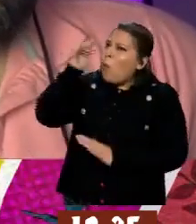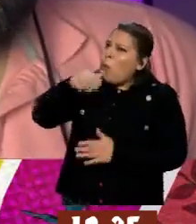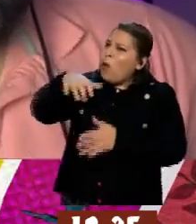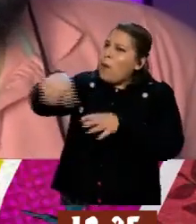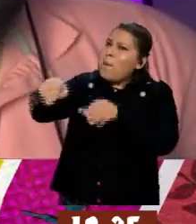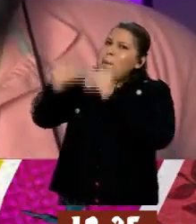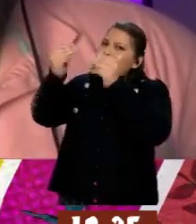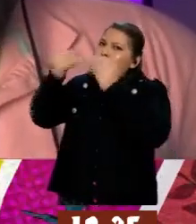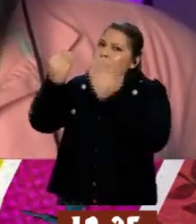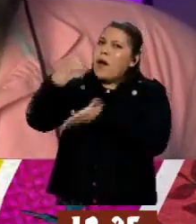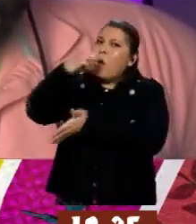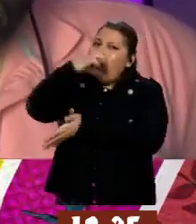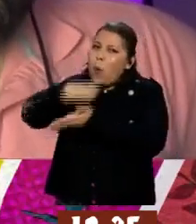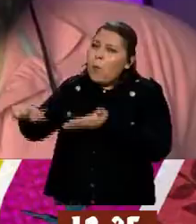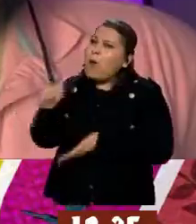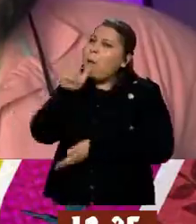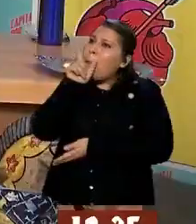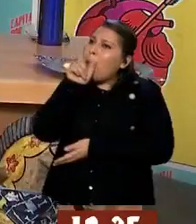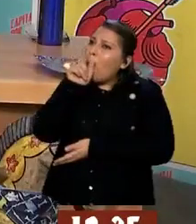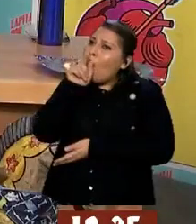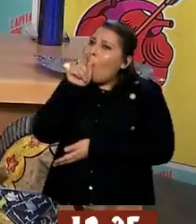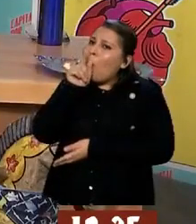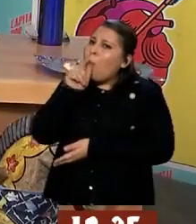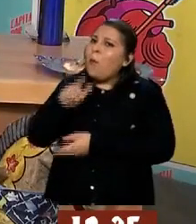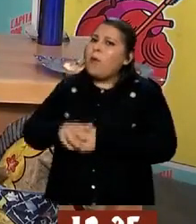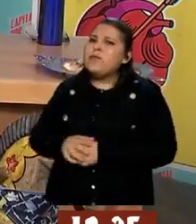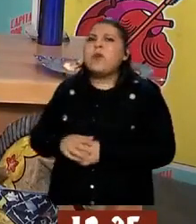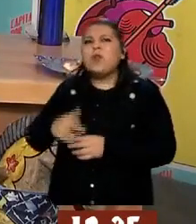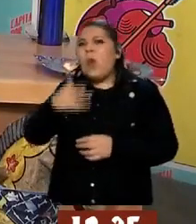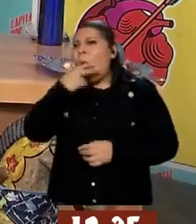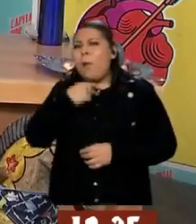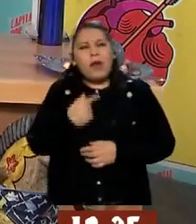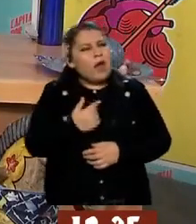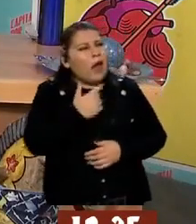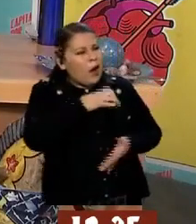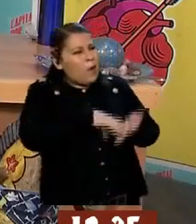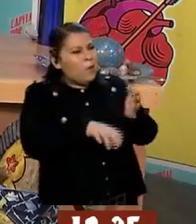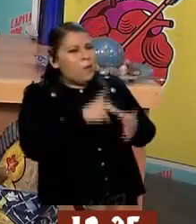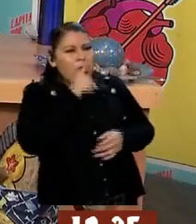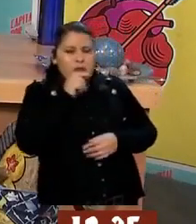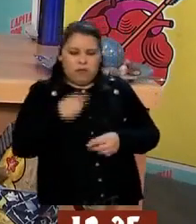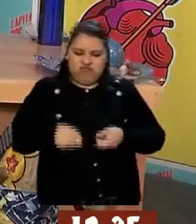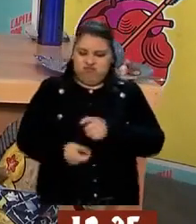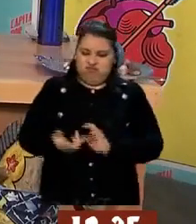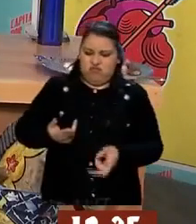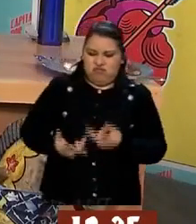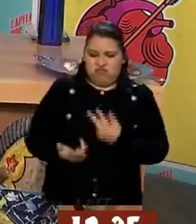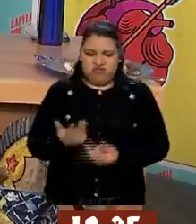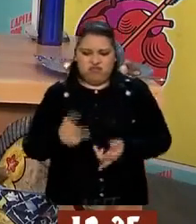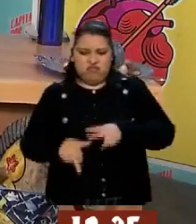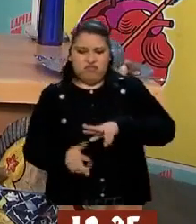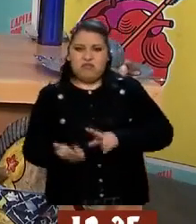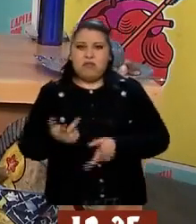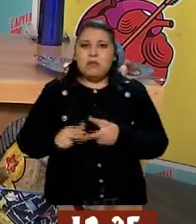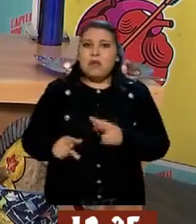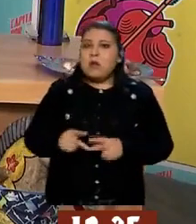cortando el pollo y tiene su torta a un lado y está comiendo hasta se chupa los dedos. ¿Por qué él no se enferma?